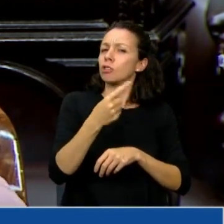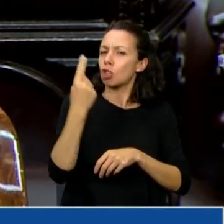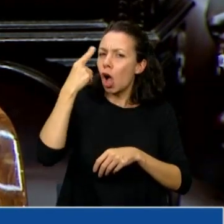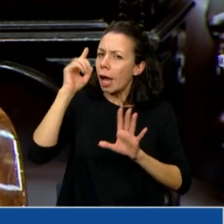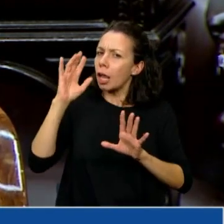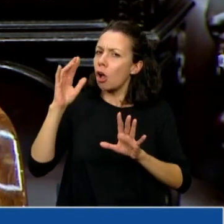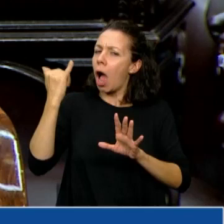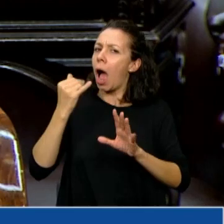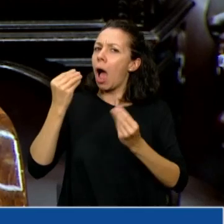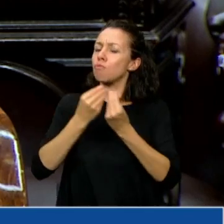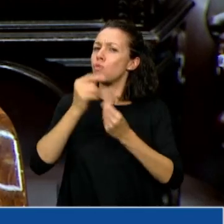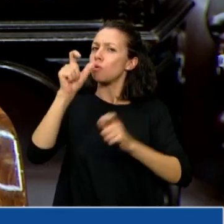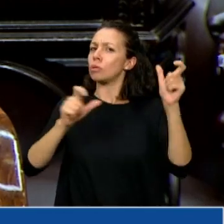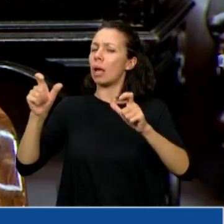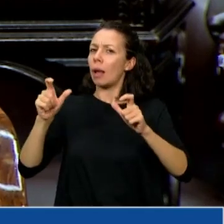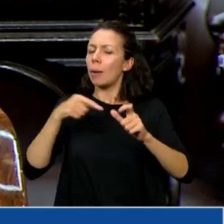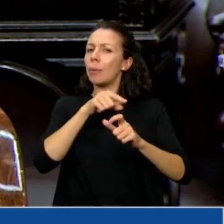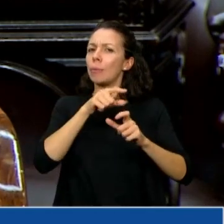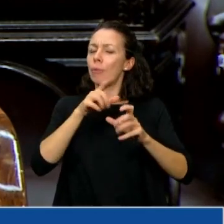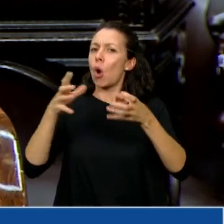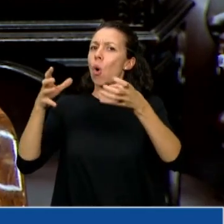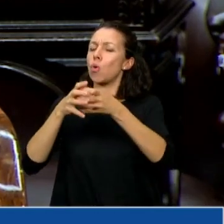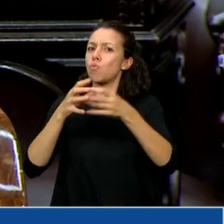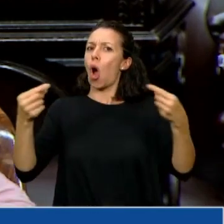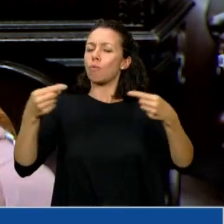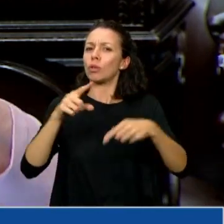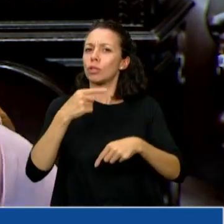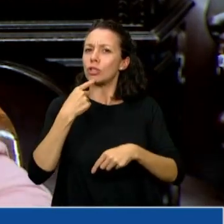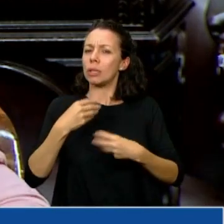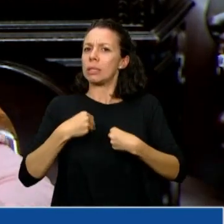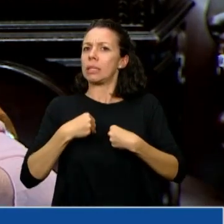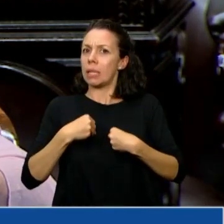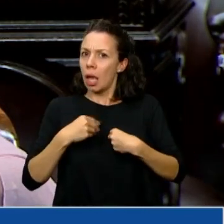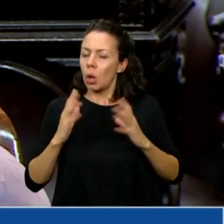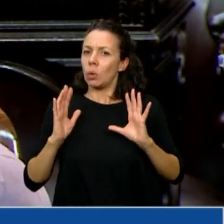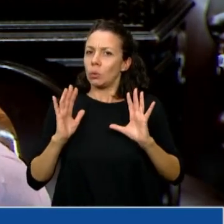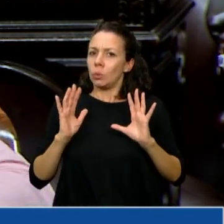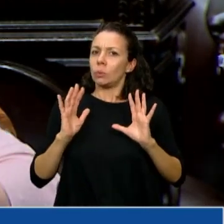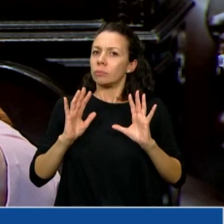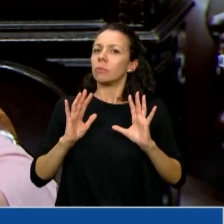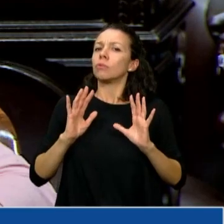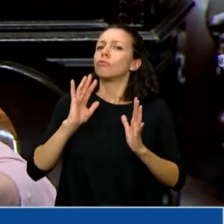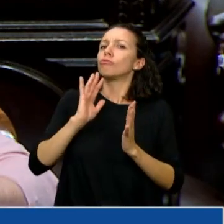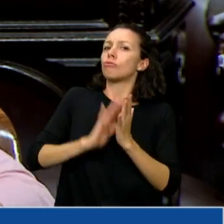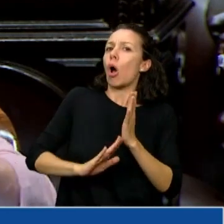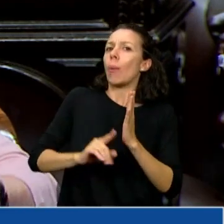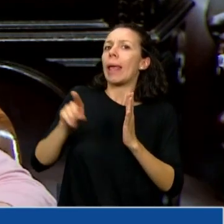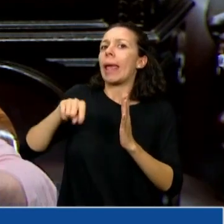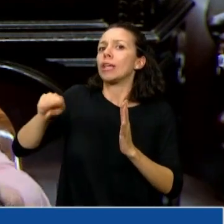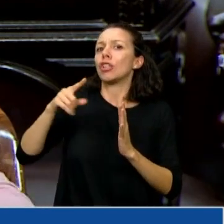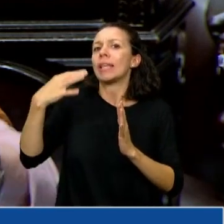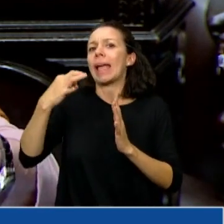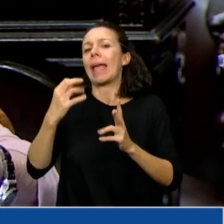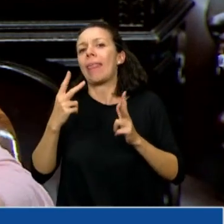interpelados en el bloque de la oposición respecto a cómo tenían que decir,